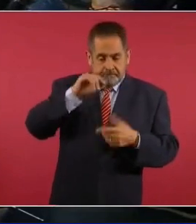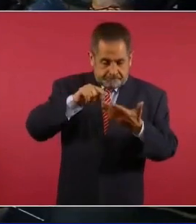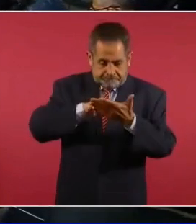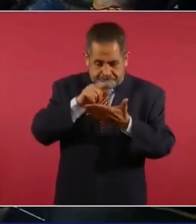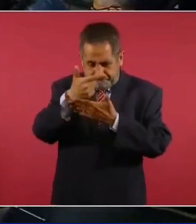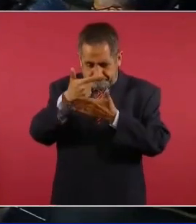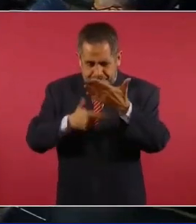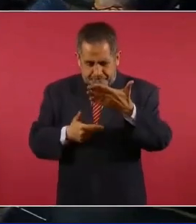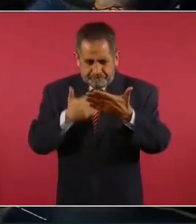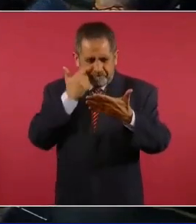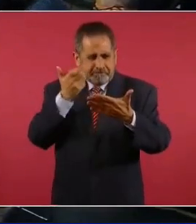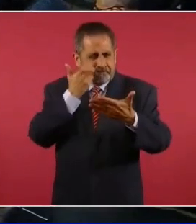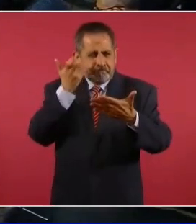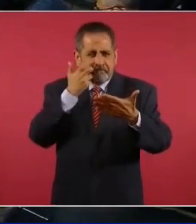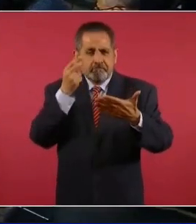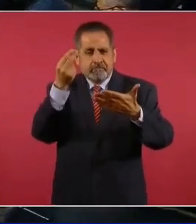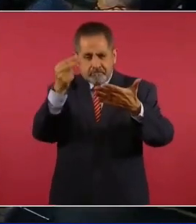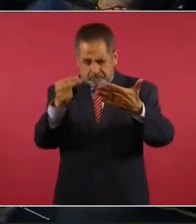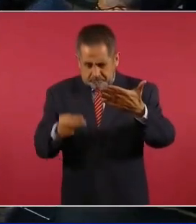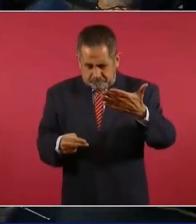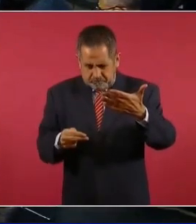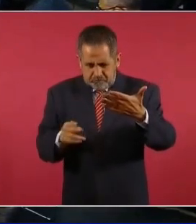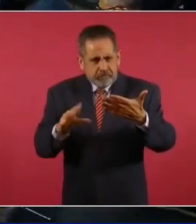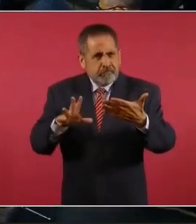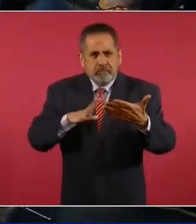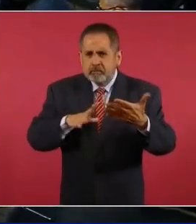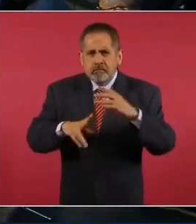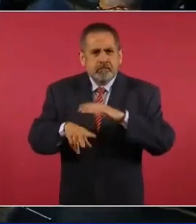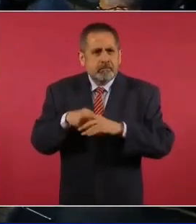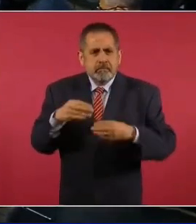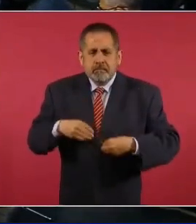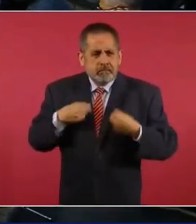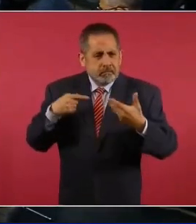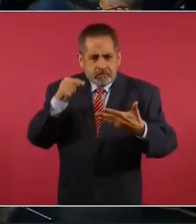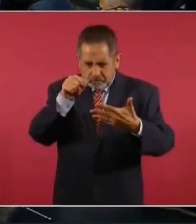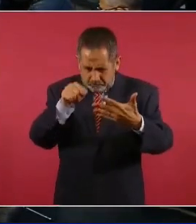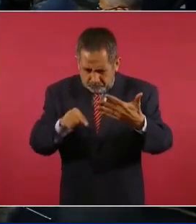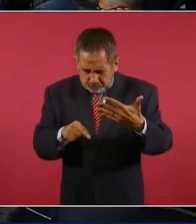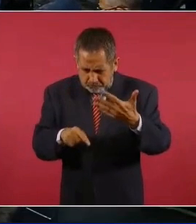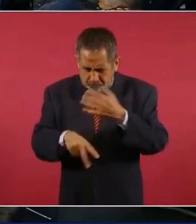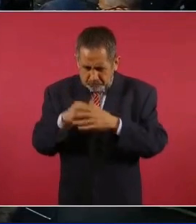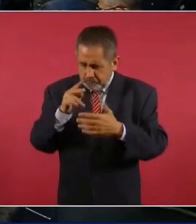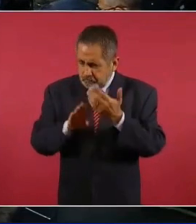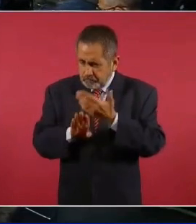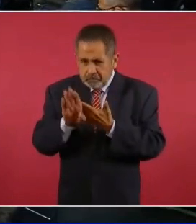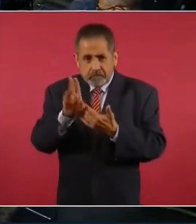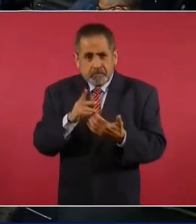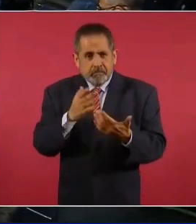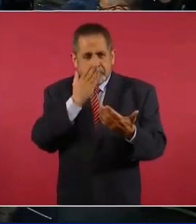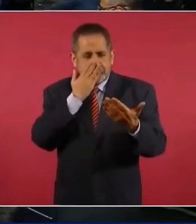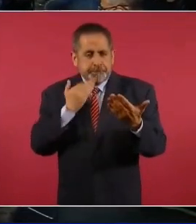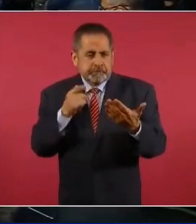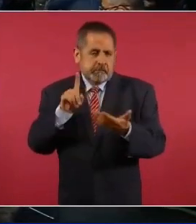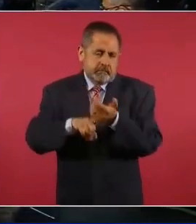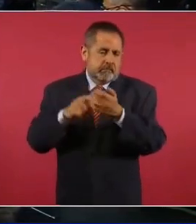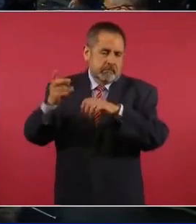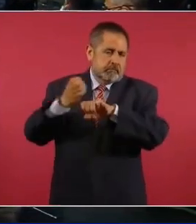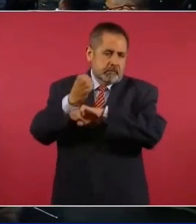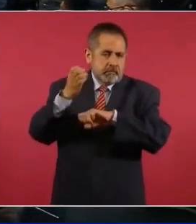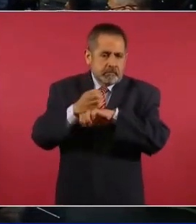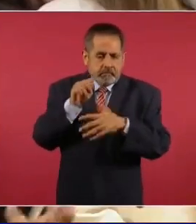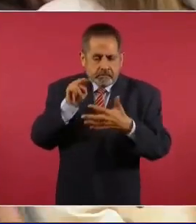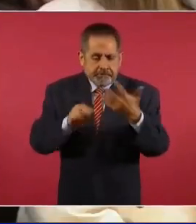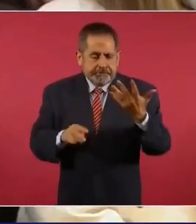con personas que no existen, lo de siempre en este tipo de ejercicios,